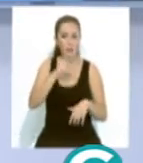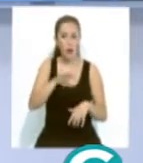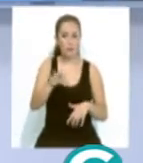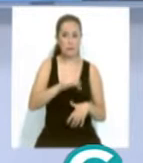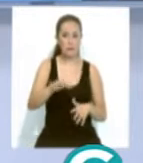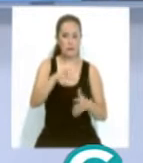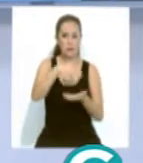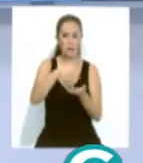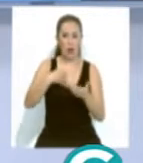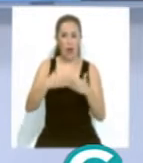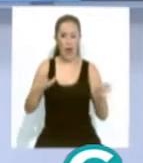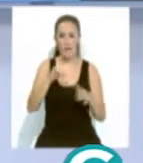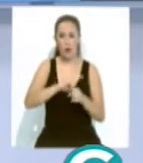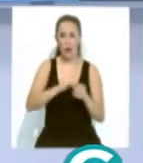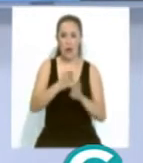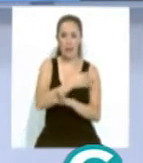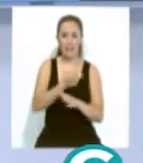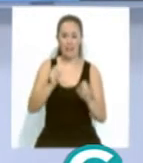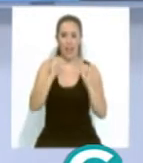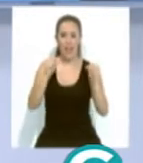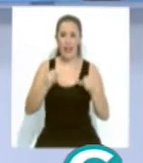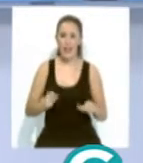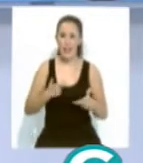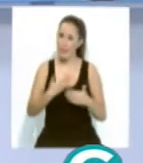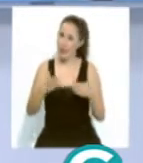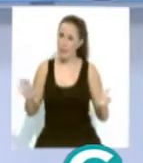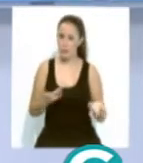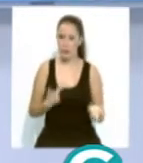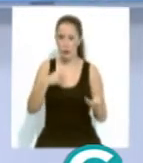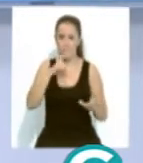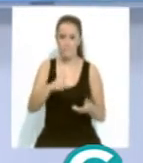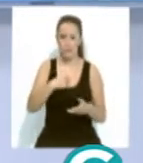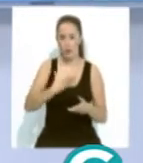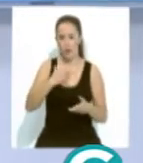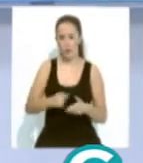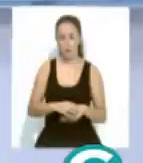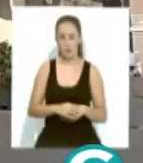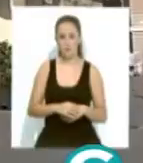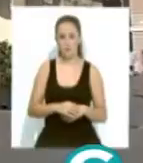establecimiento abrió el lunes antes de tener la licencia de apertura, pese a la advertencia municipal.